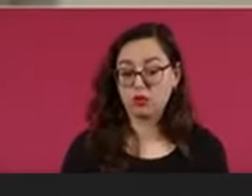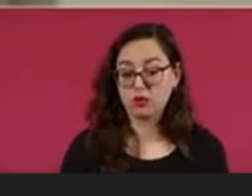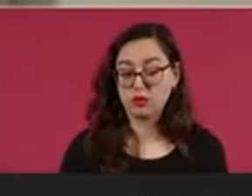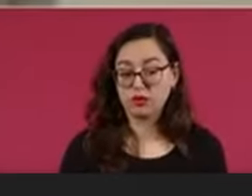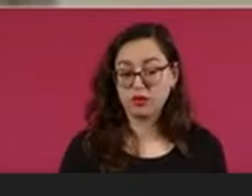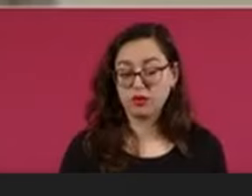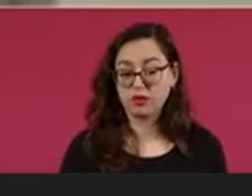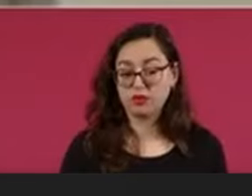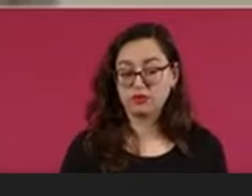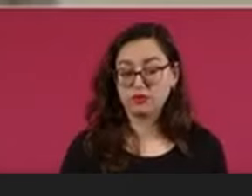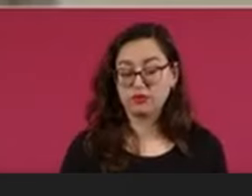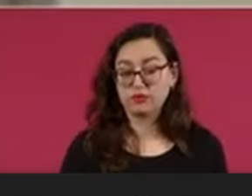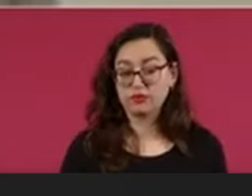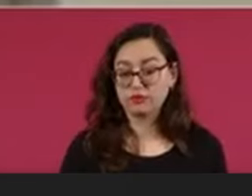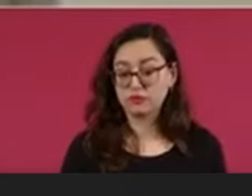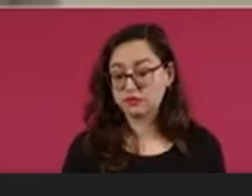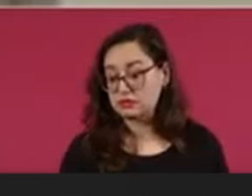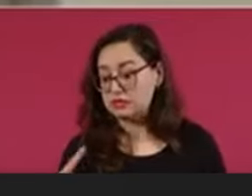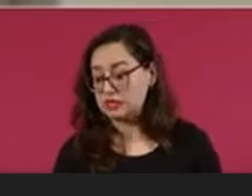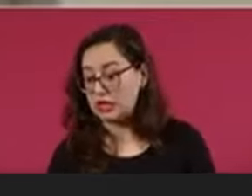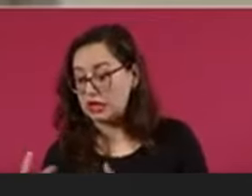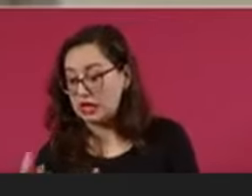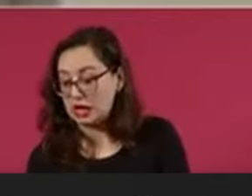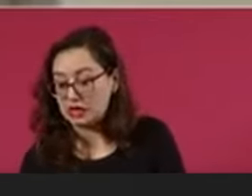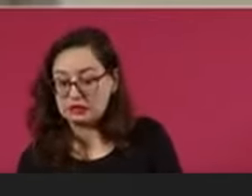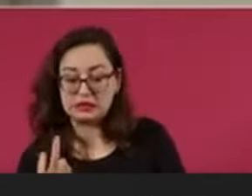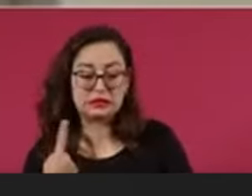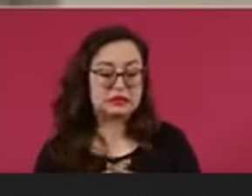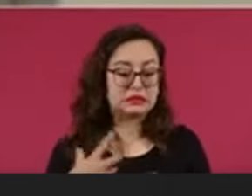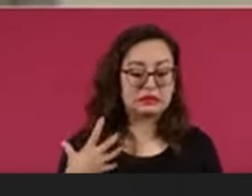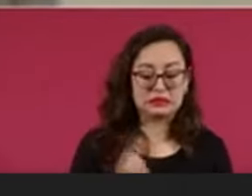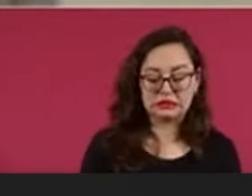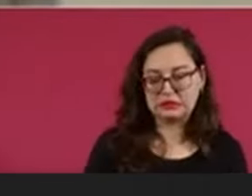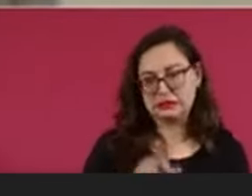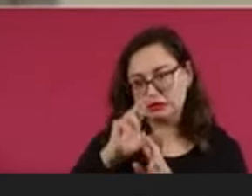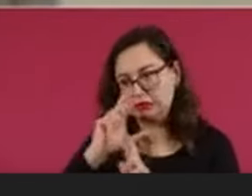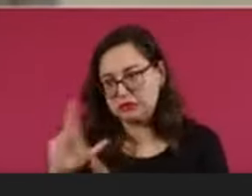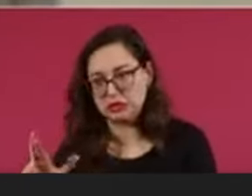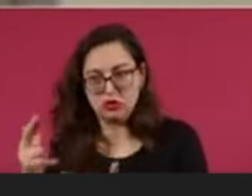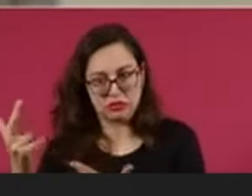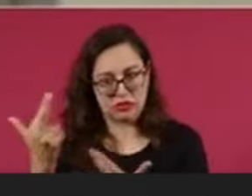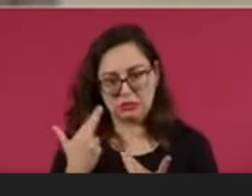comprometamos a respetar el resultado.